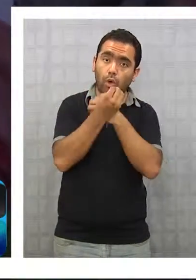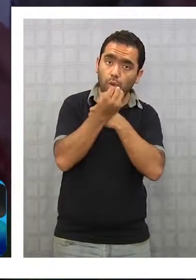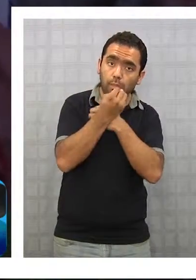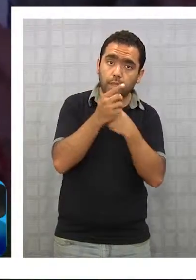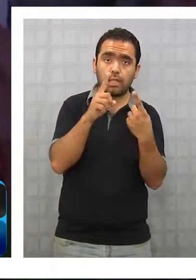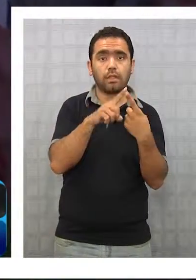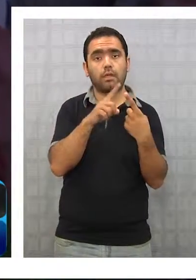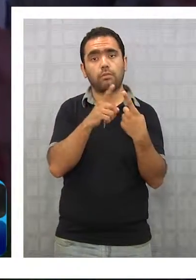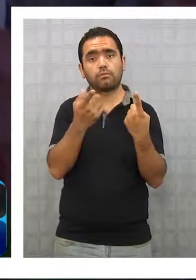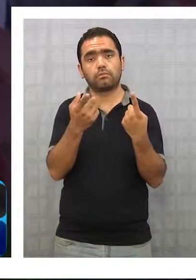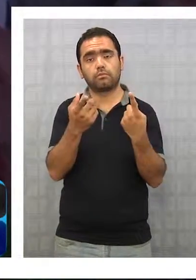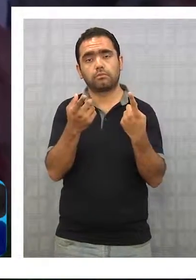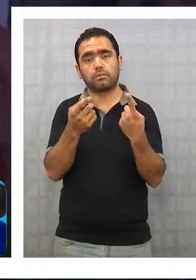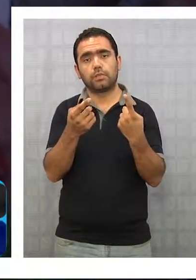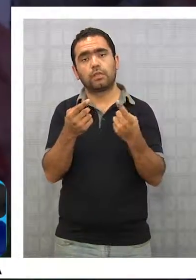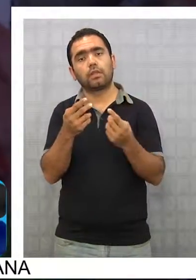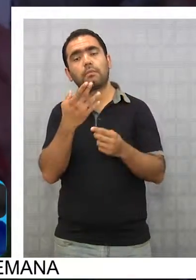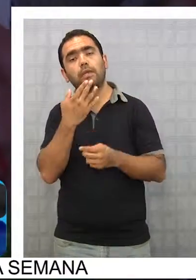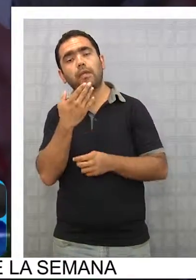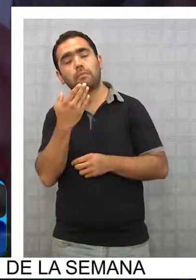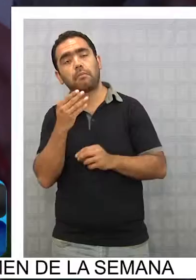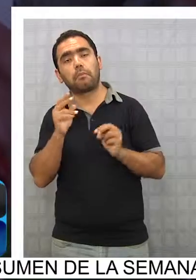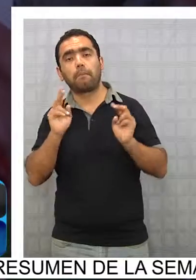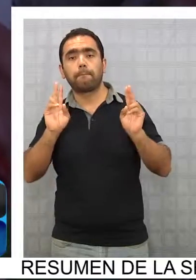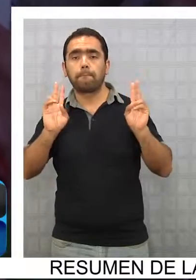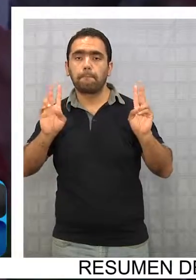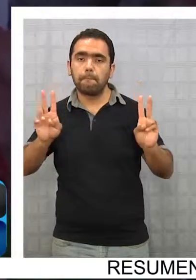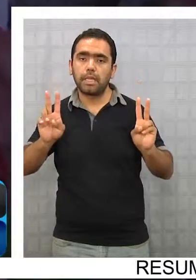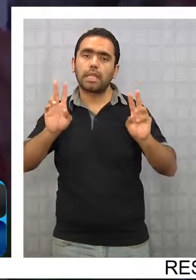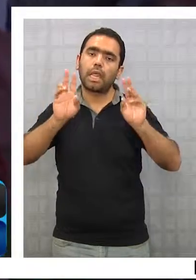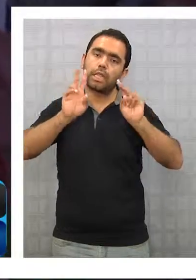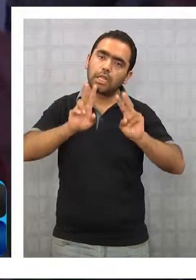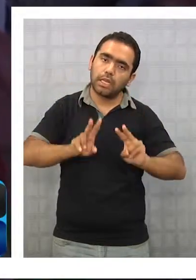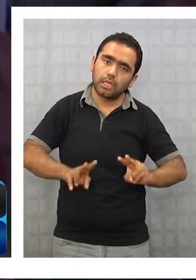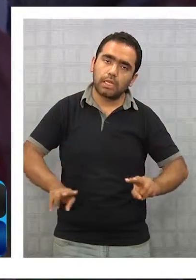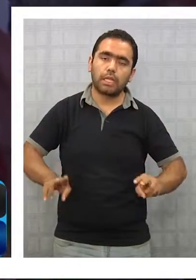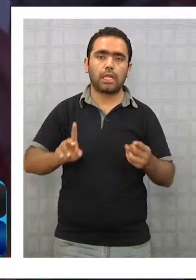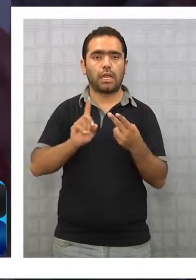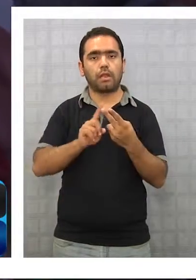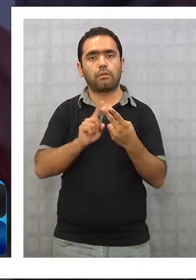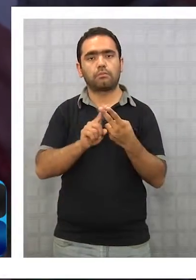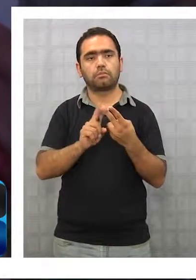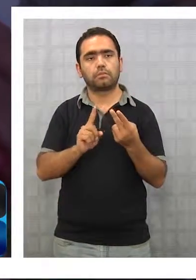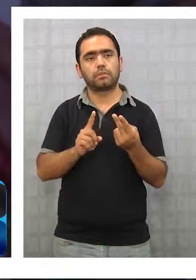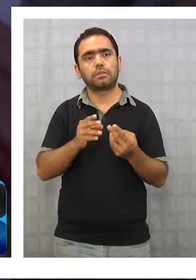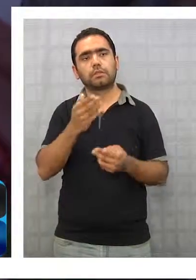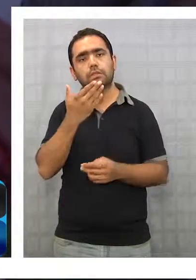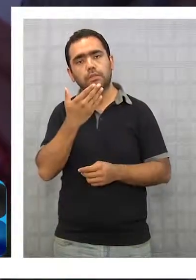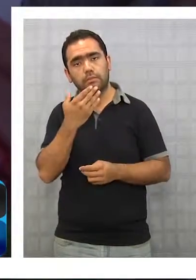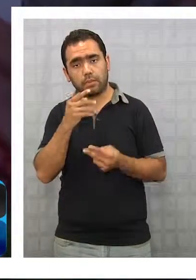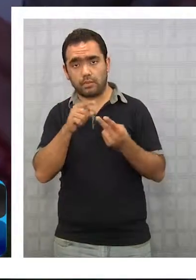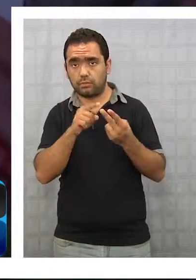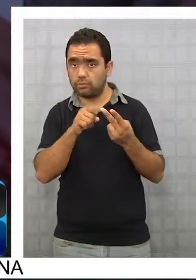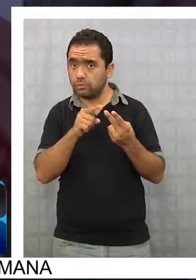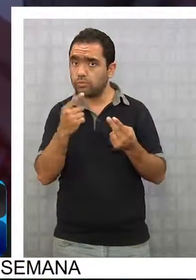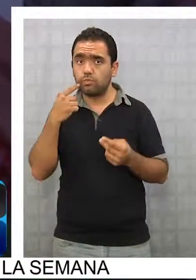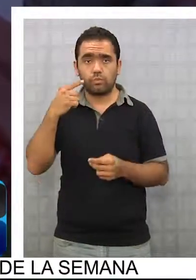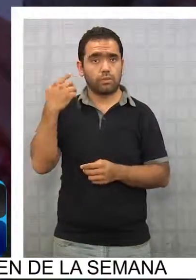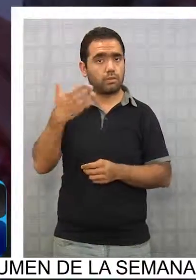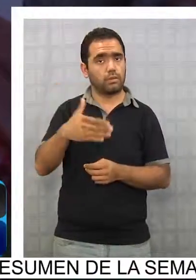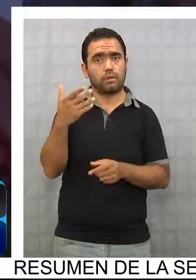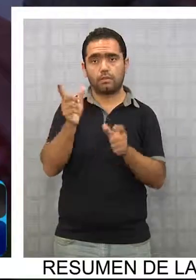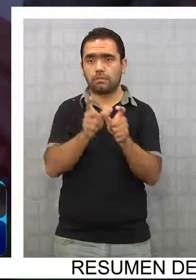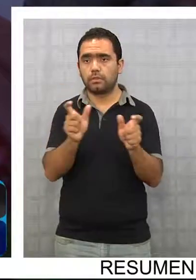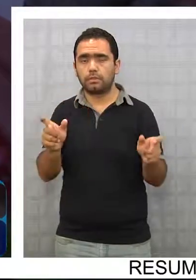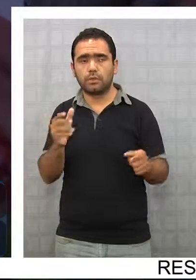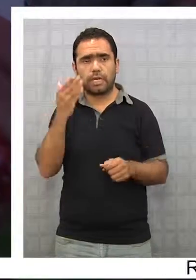puede ser vida tranquila, una vida tranquila. La vida tranquila hace que las personas no